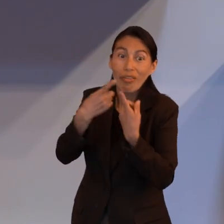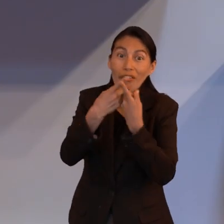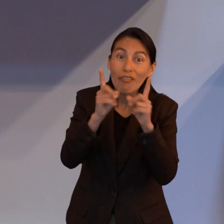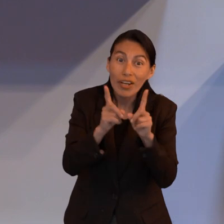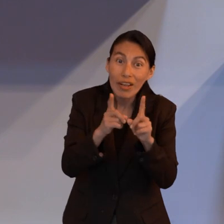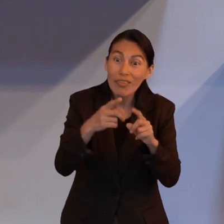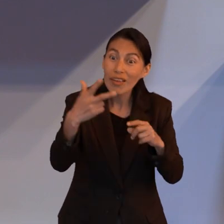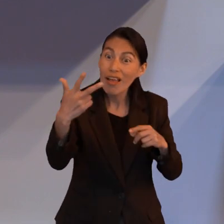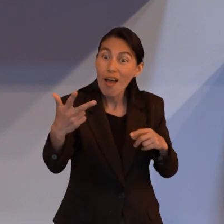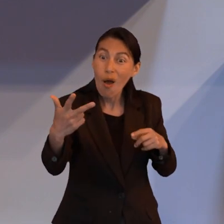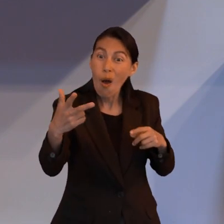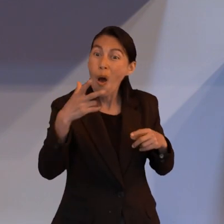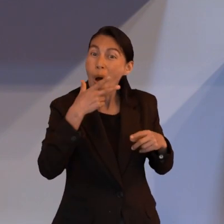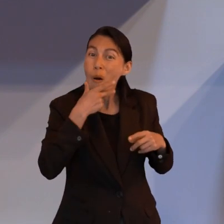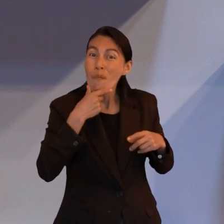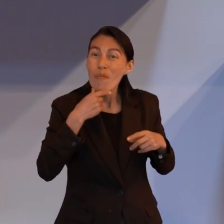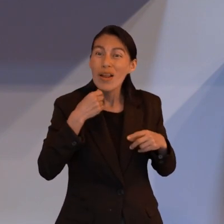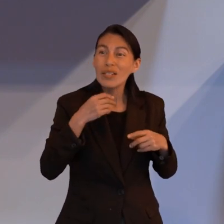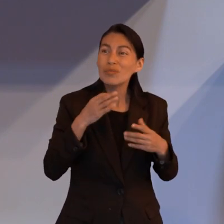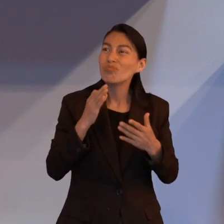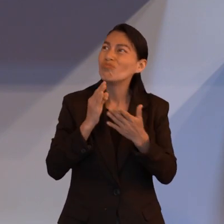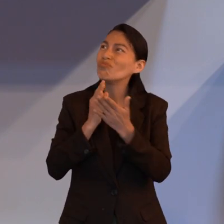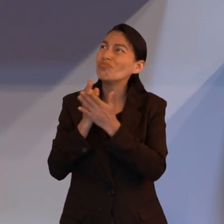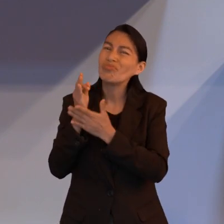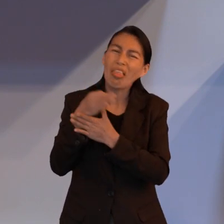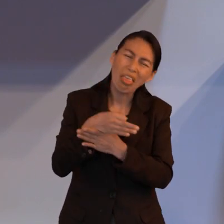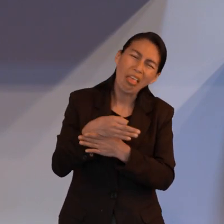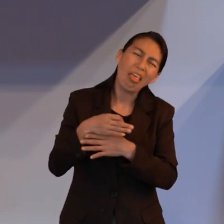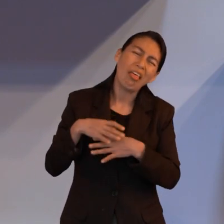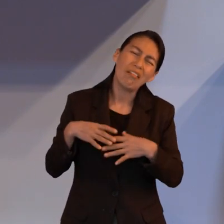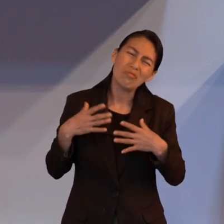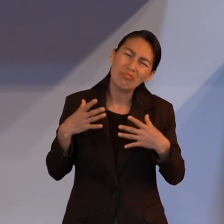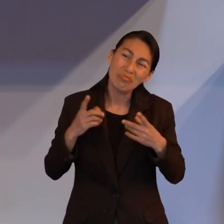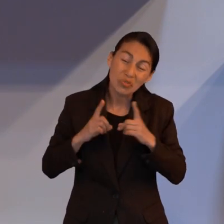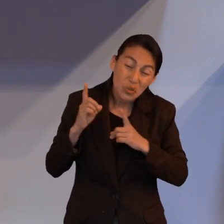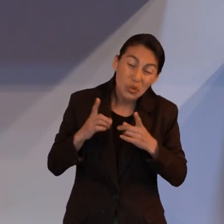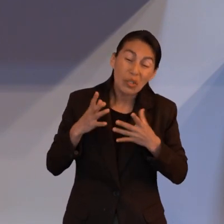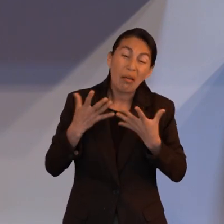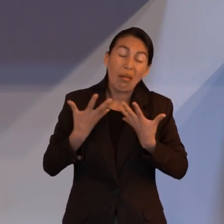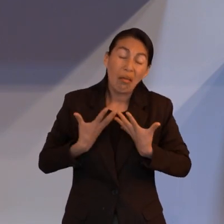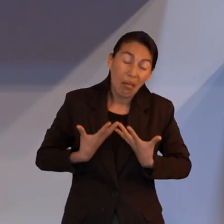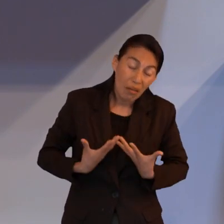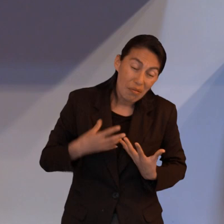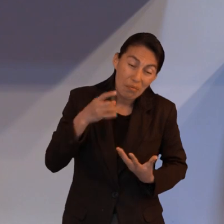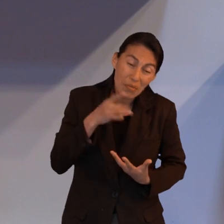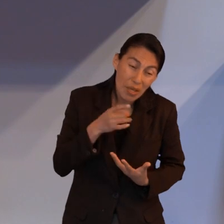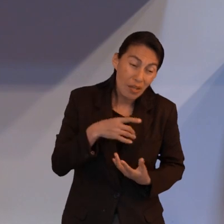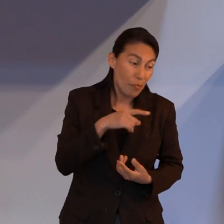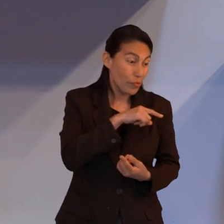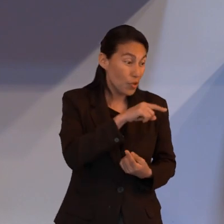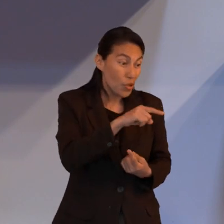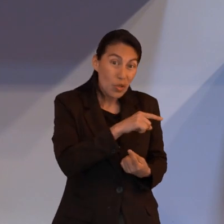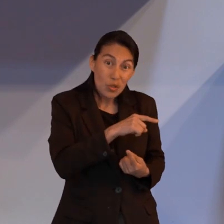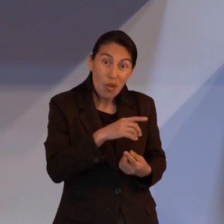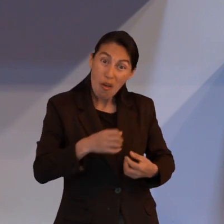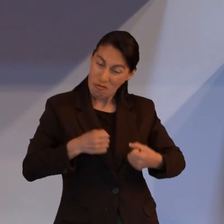que jamás había visto y como nosotros a veces en nuestra vida cristiana pues hemos visto la mano poderosa de Dios